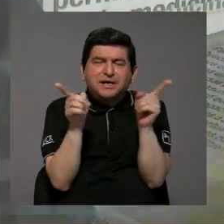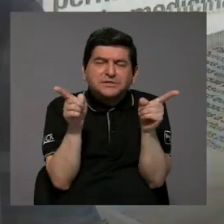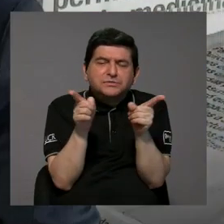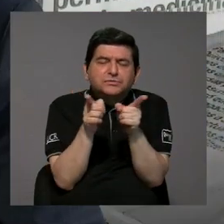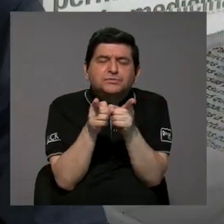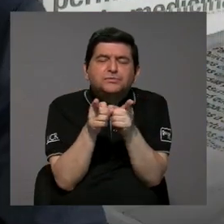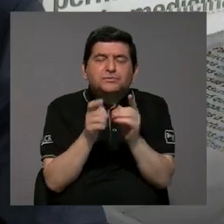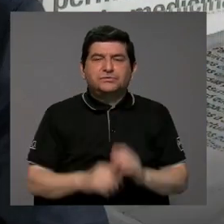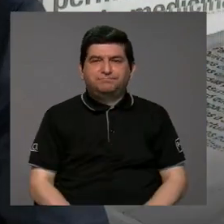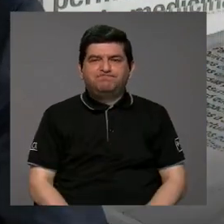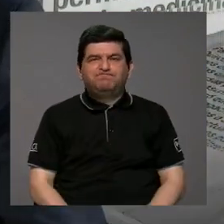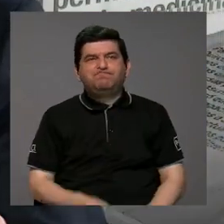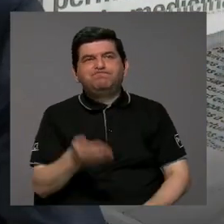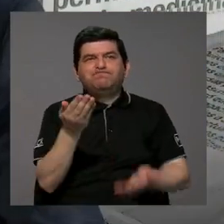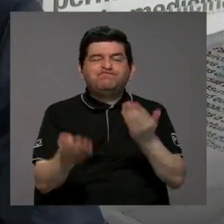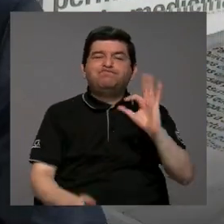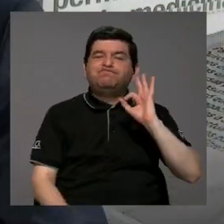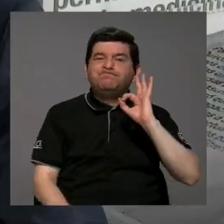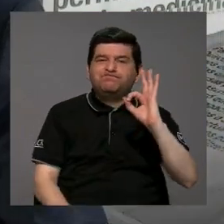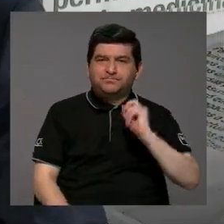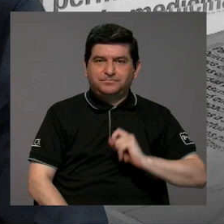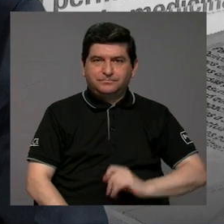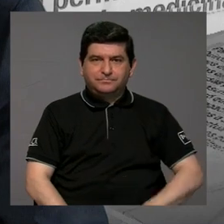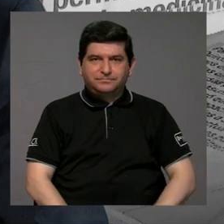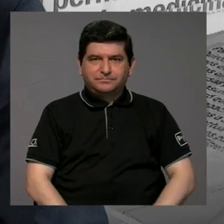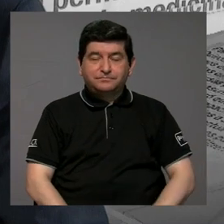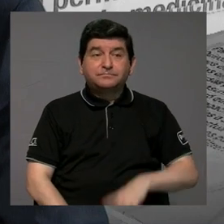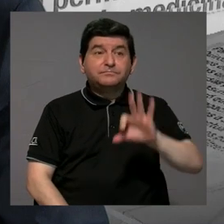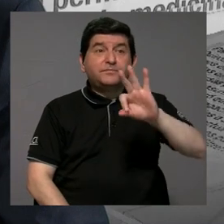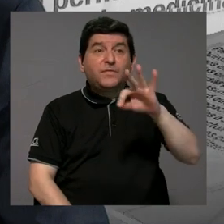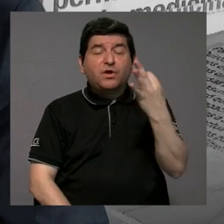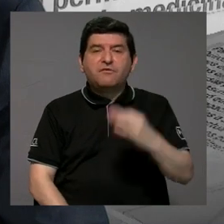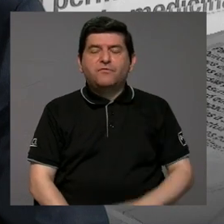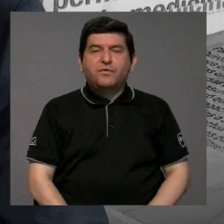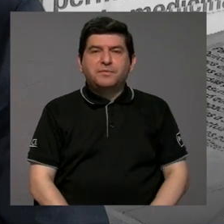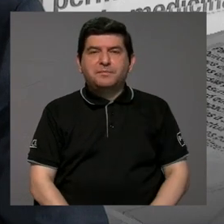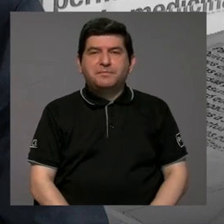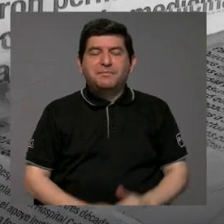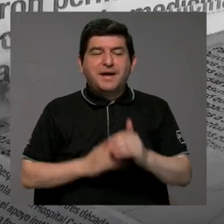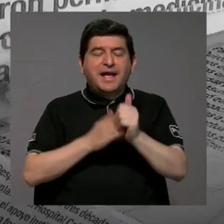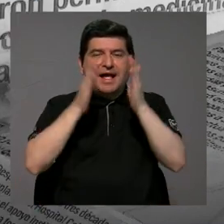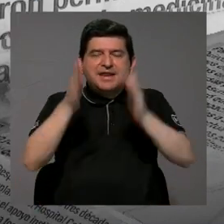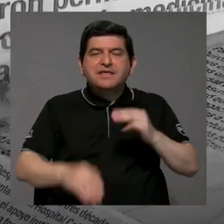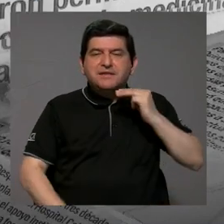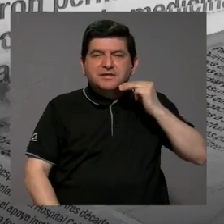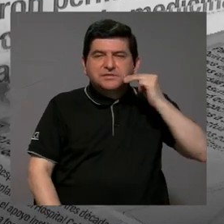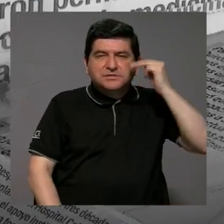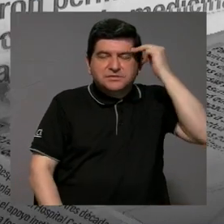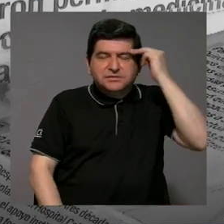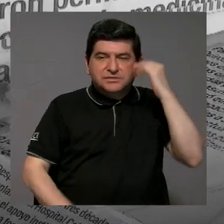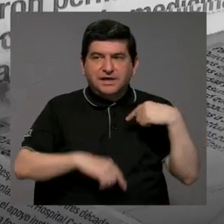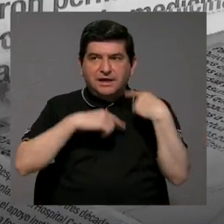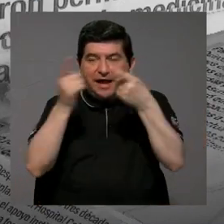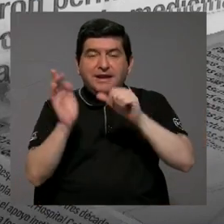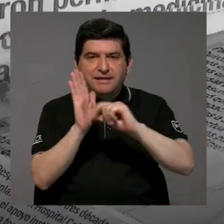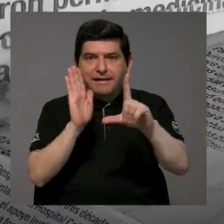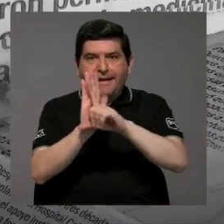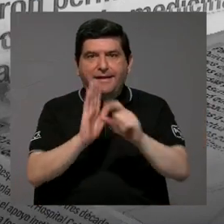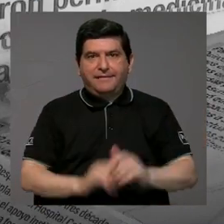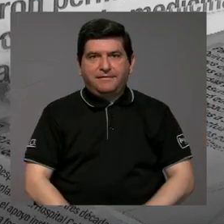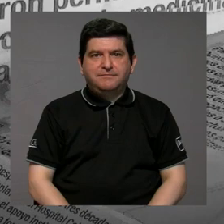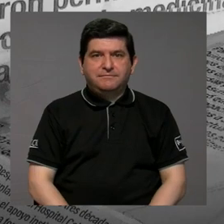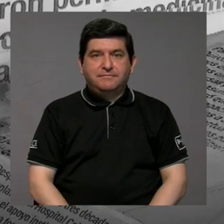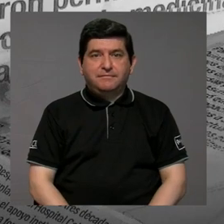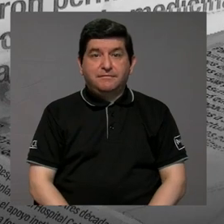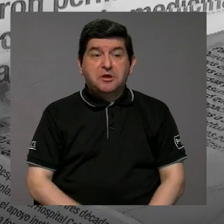más pequeños, les caería bien, de alguna forma, madurar algunos liderazgos cuando llegan a la Asamblea Legislativa.